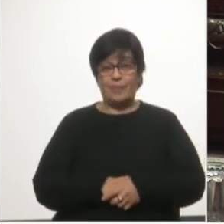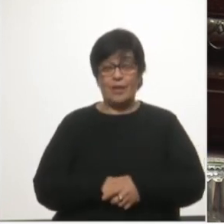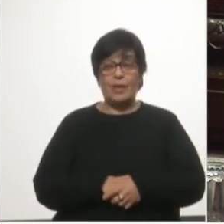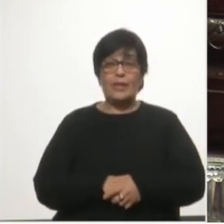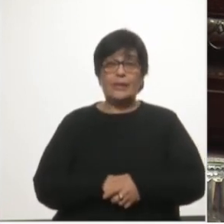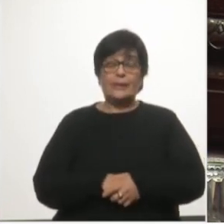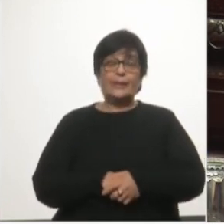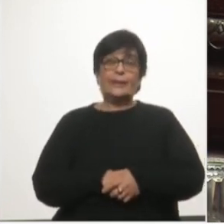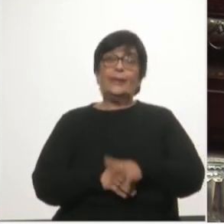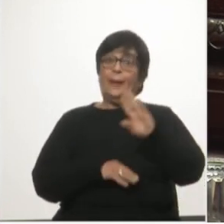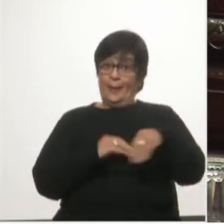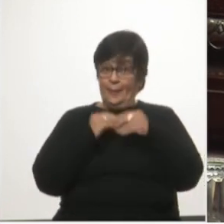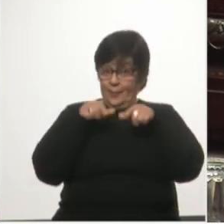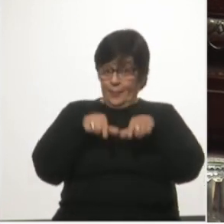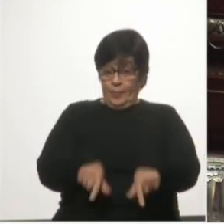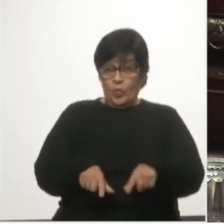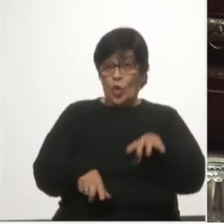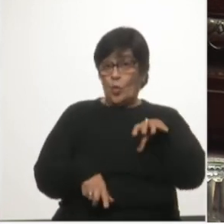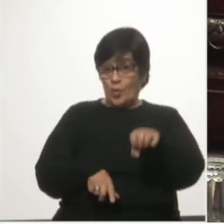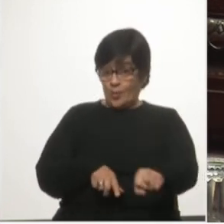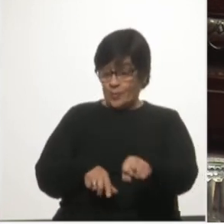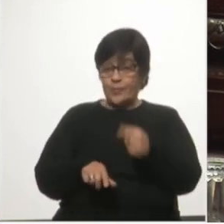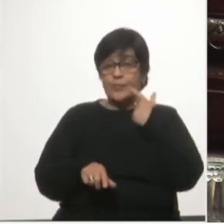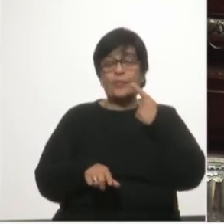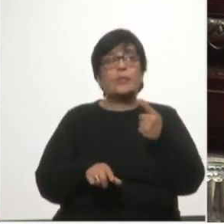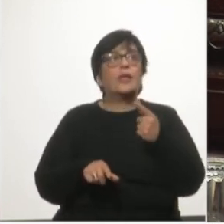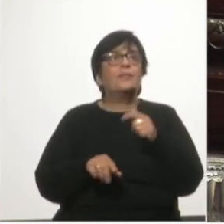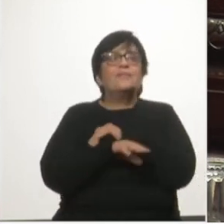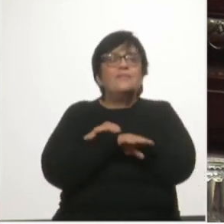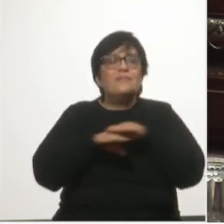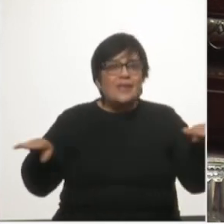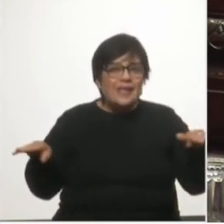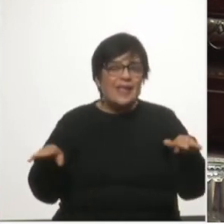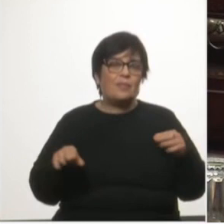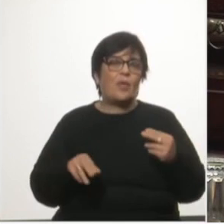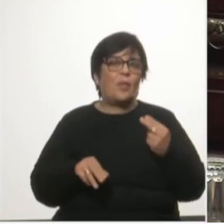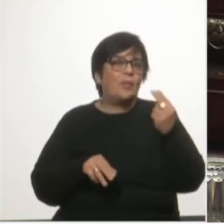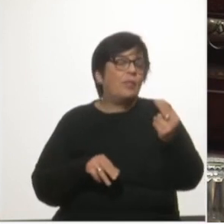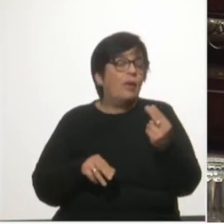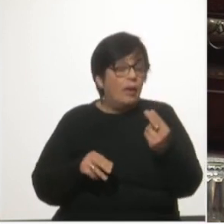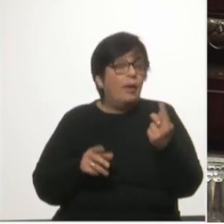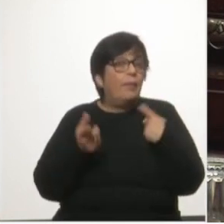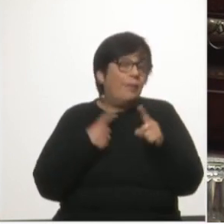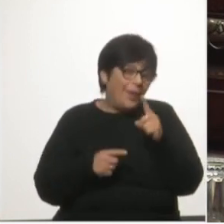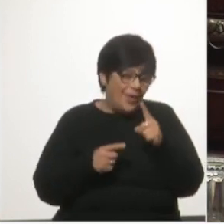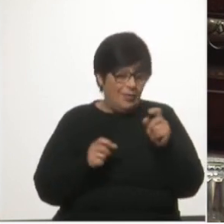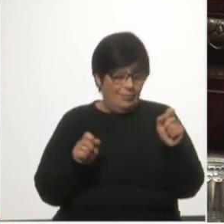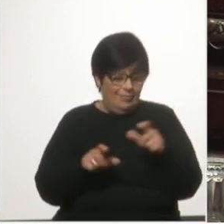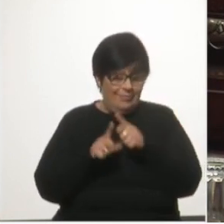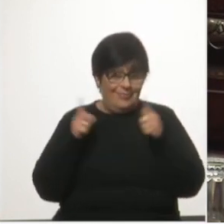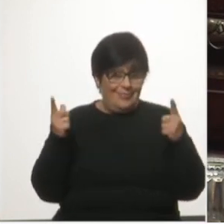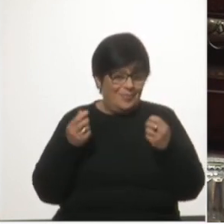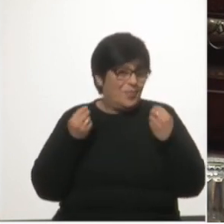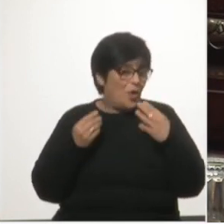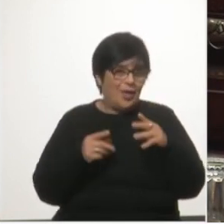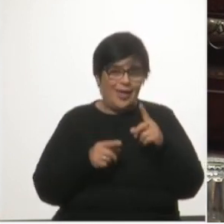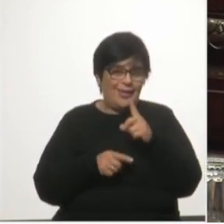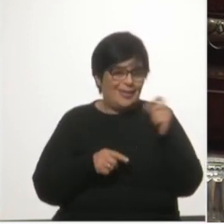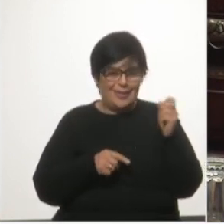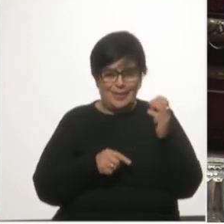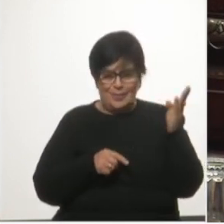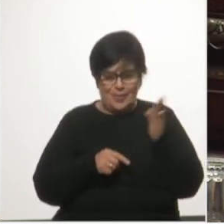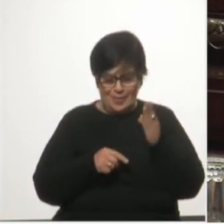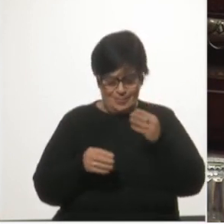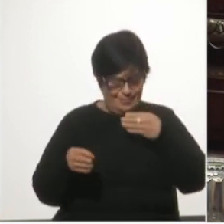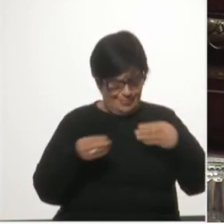Asociado a este tráfico comprometido se fija un canon mínimo, lo llamativo es que se flexibiliza totalmente la